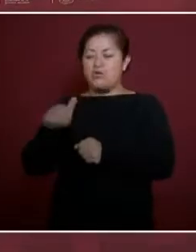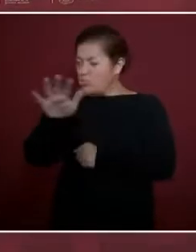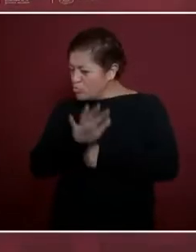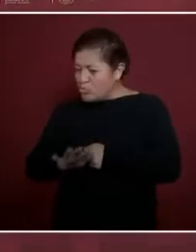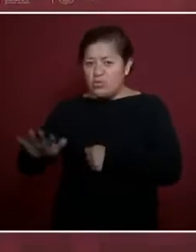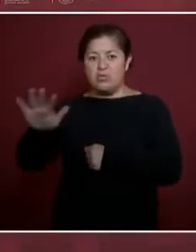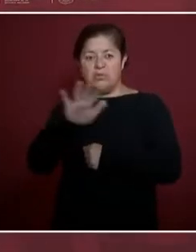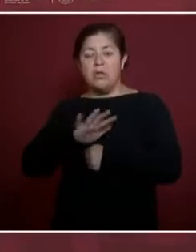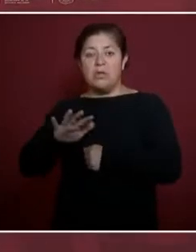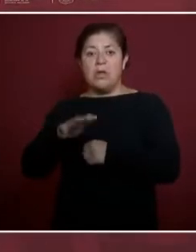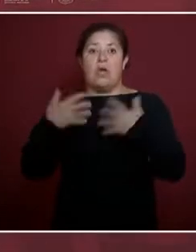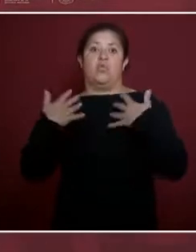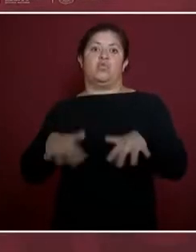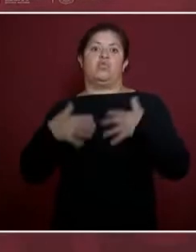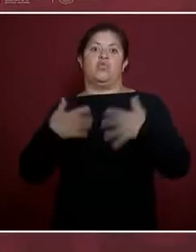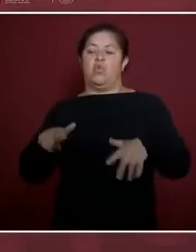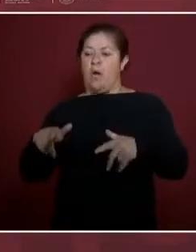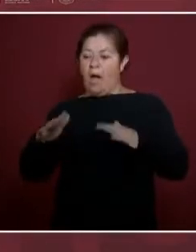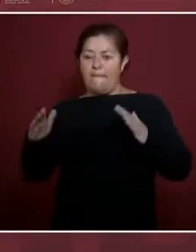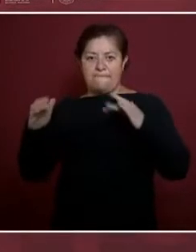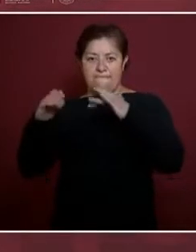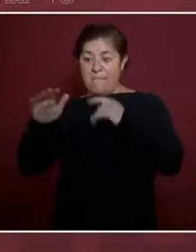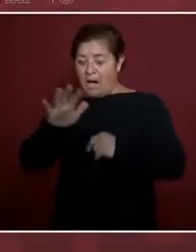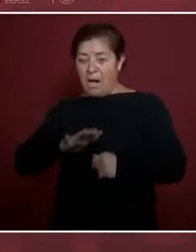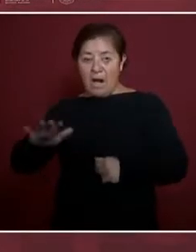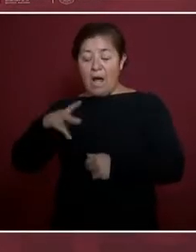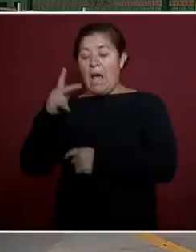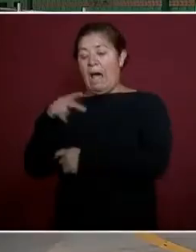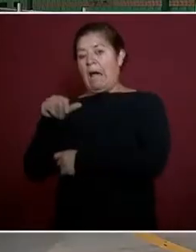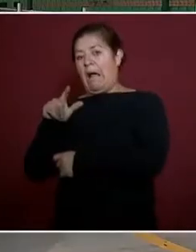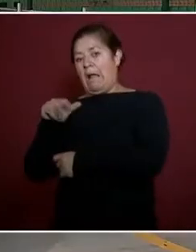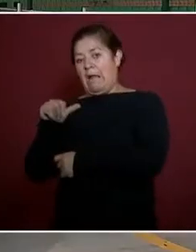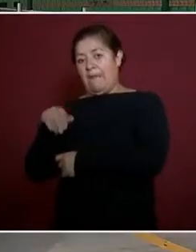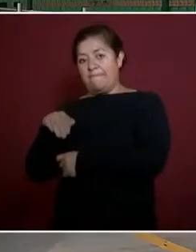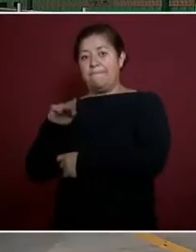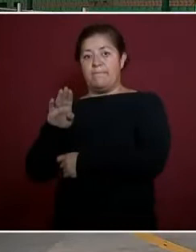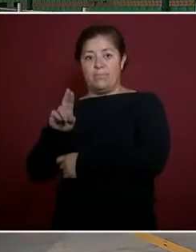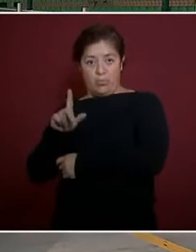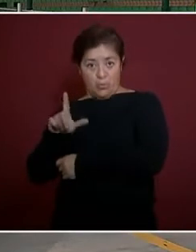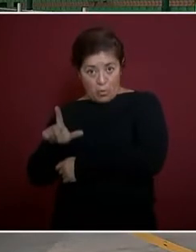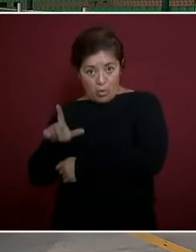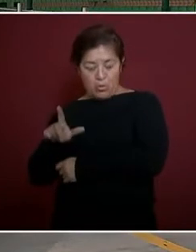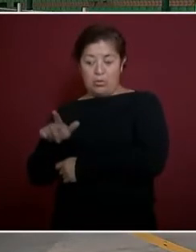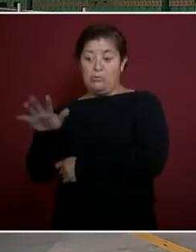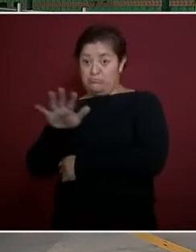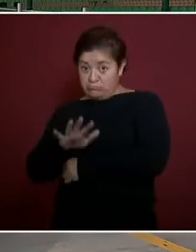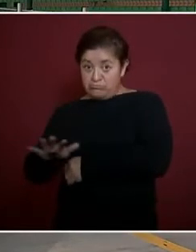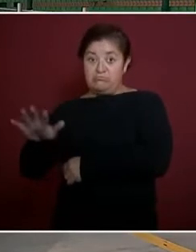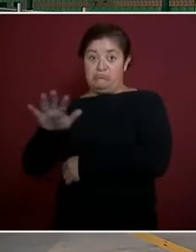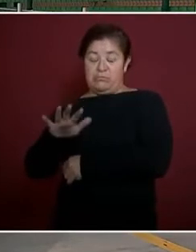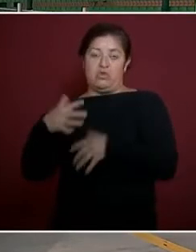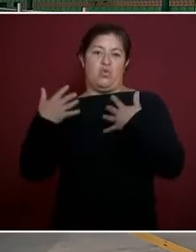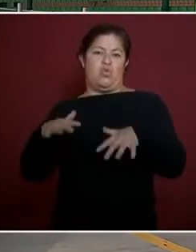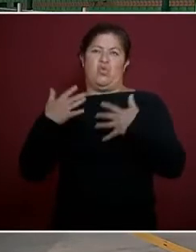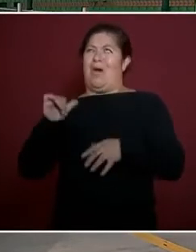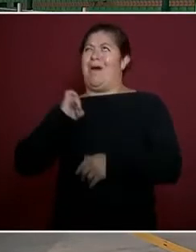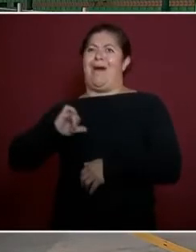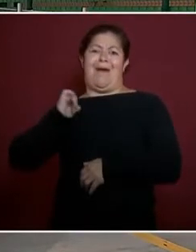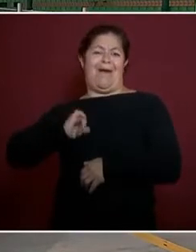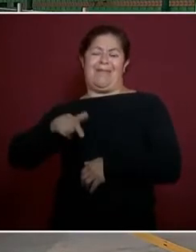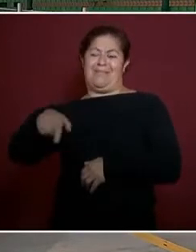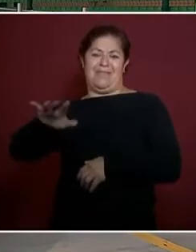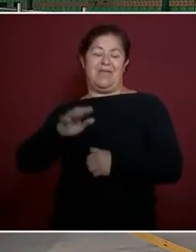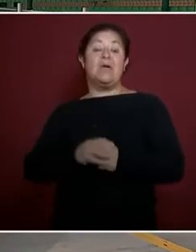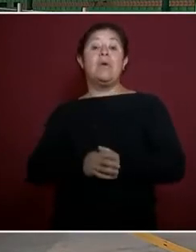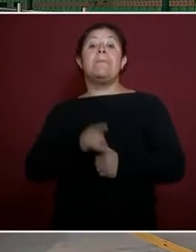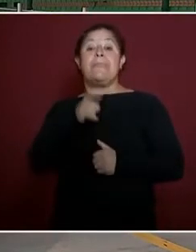arqueológica Calakmul. Entonces, va a ser tren